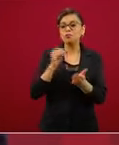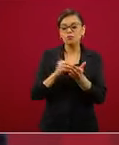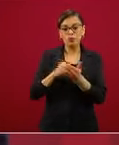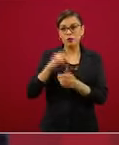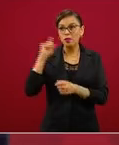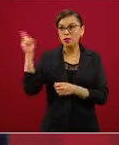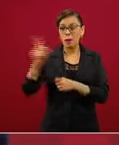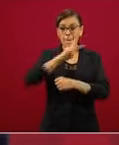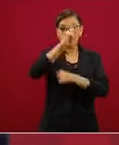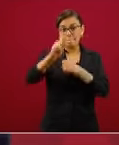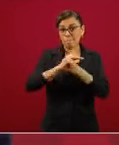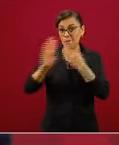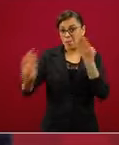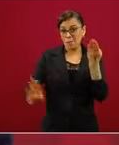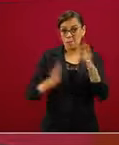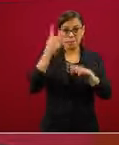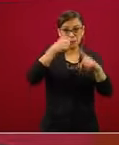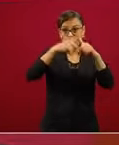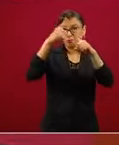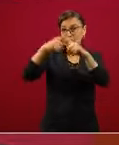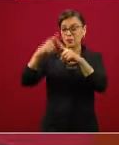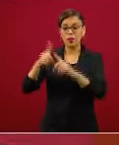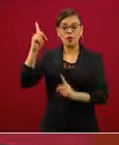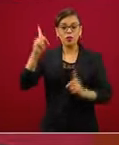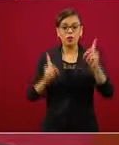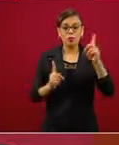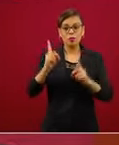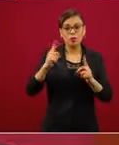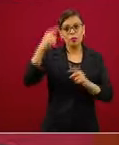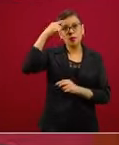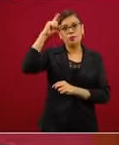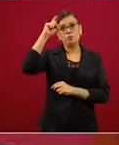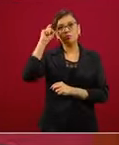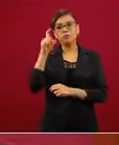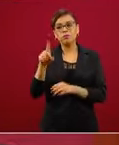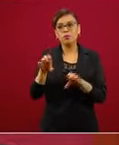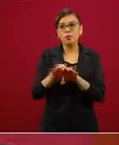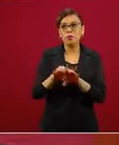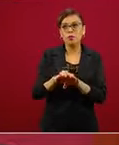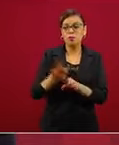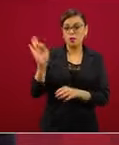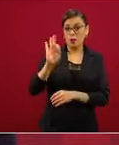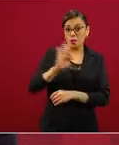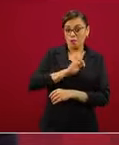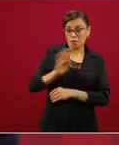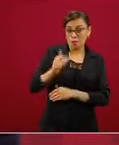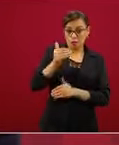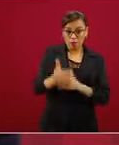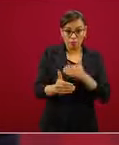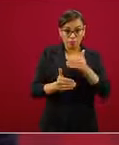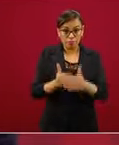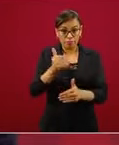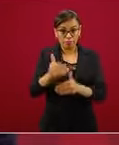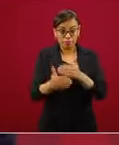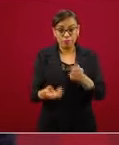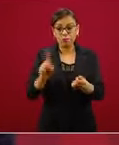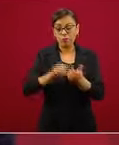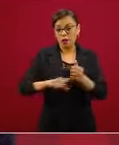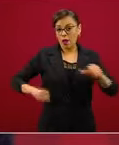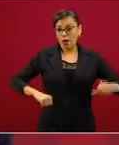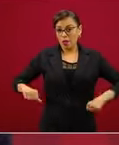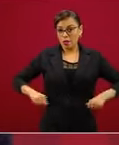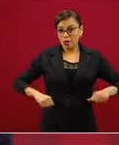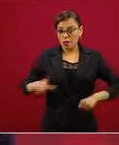los países del mundo enfrentan la pregunta de si hay posibilidad de avanzar hacia la nueva normalidad,